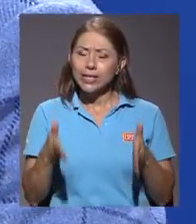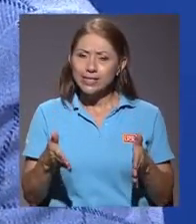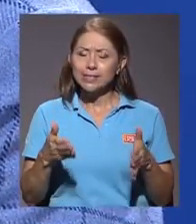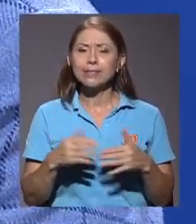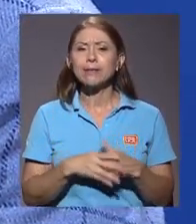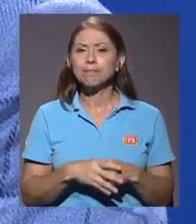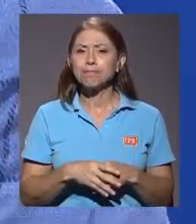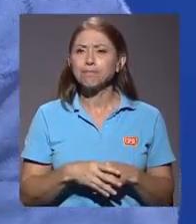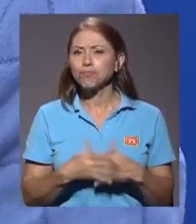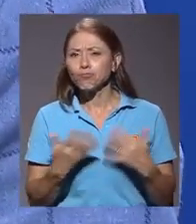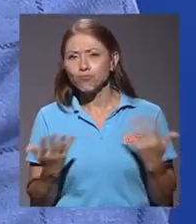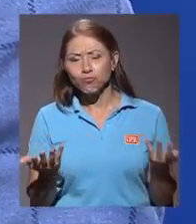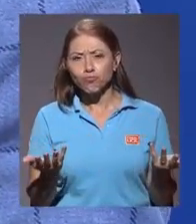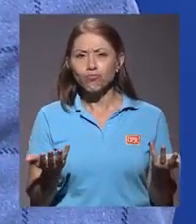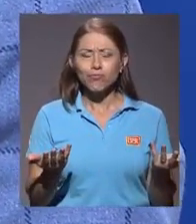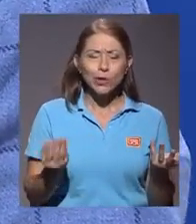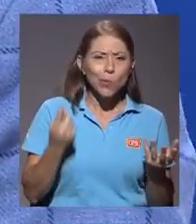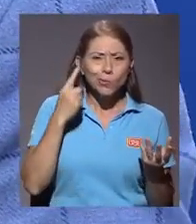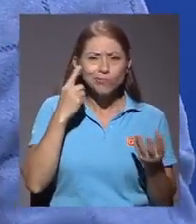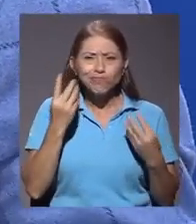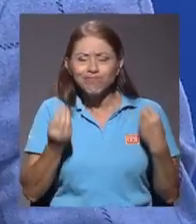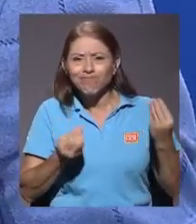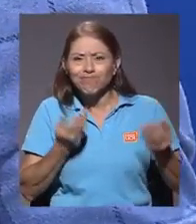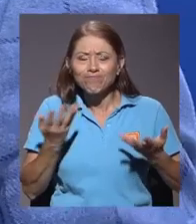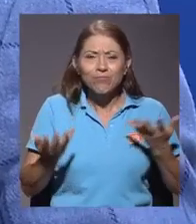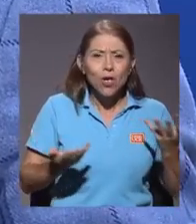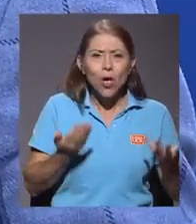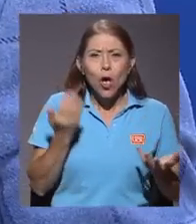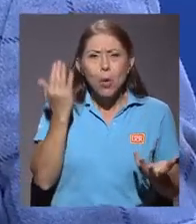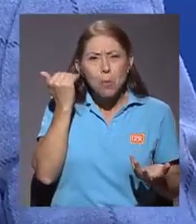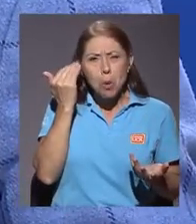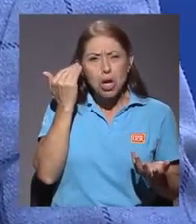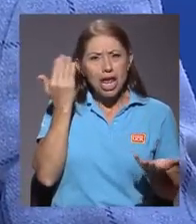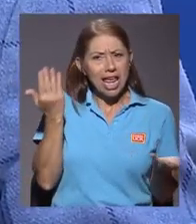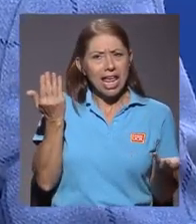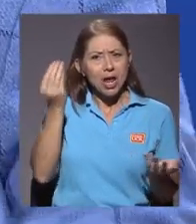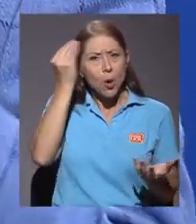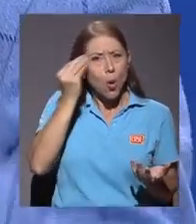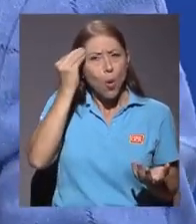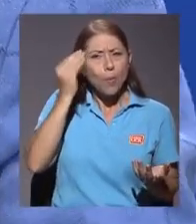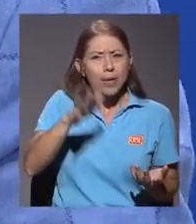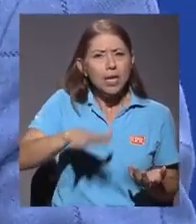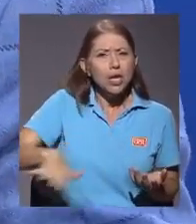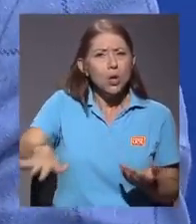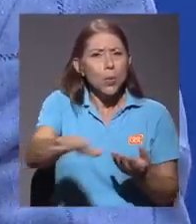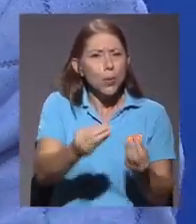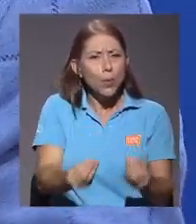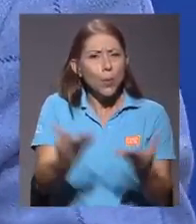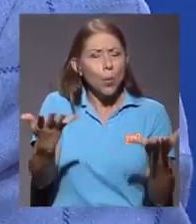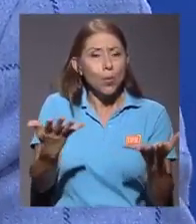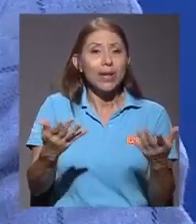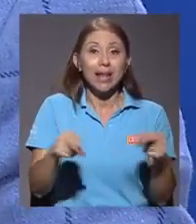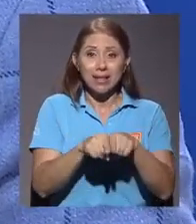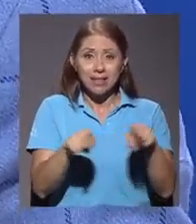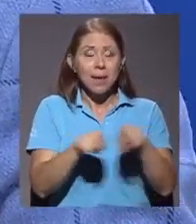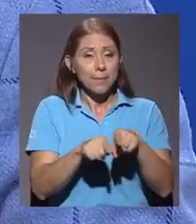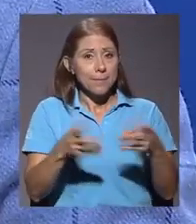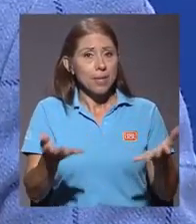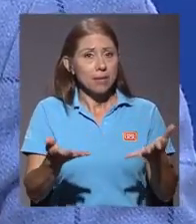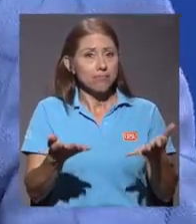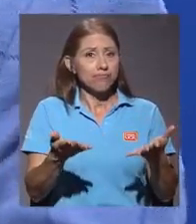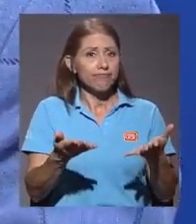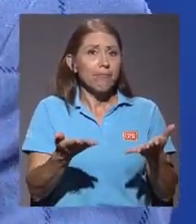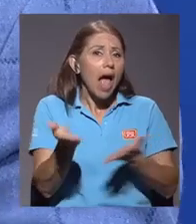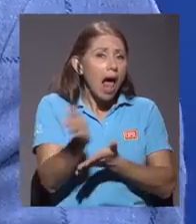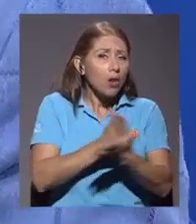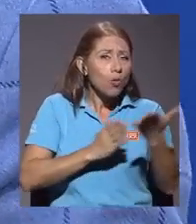no sé si desubicada, ¿por qué ha surgido en la opinión pública y también obviamente el cierto manejo informativo